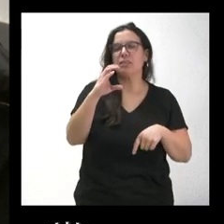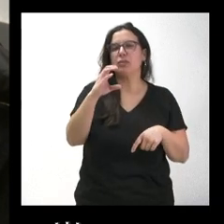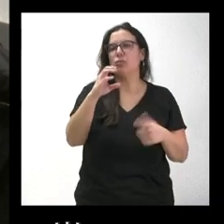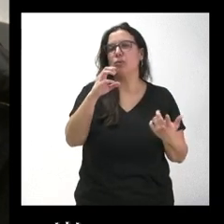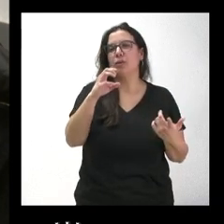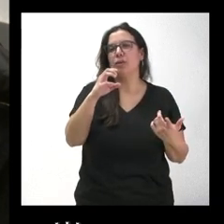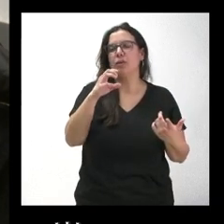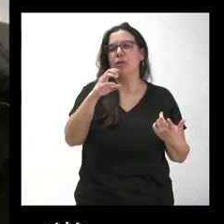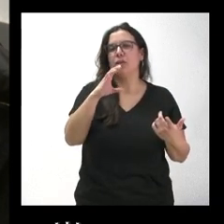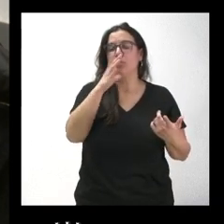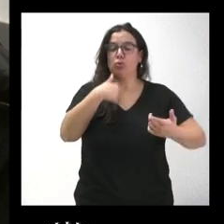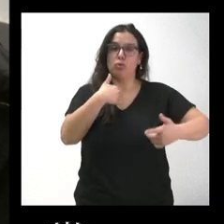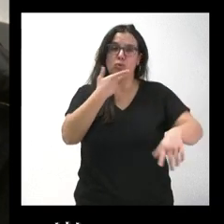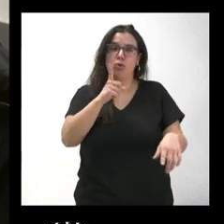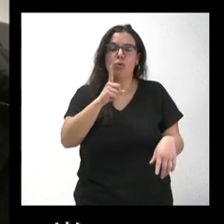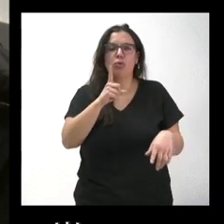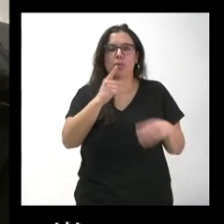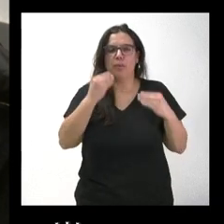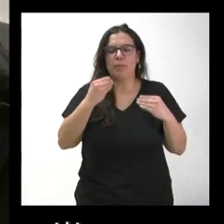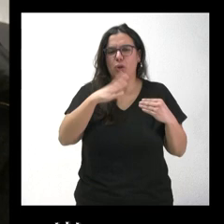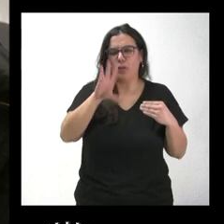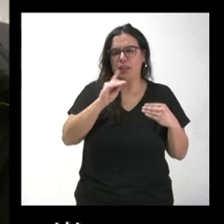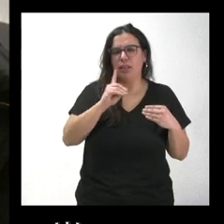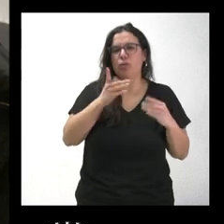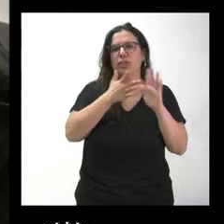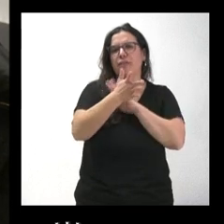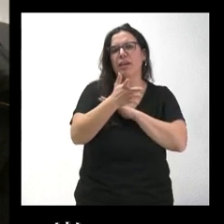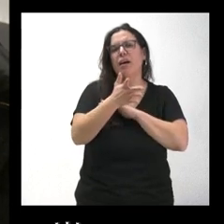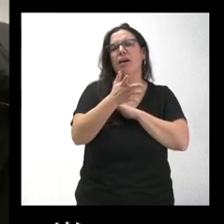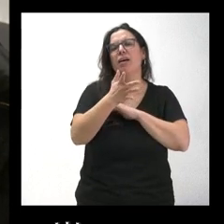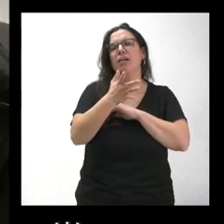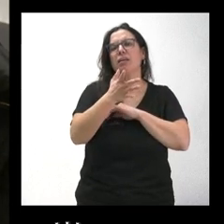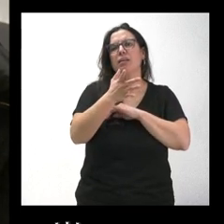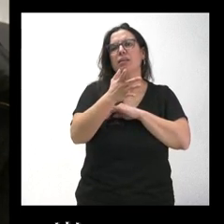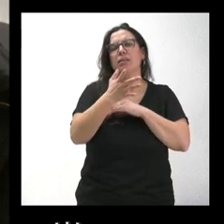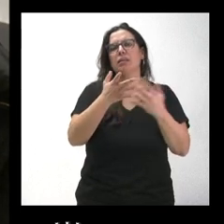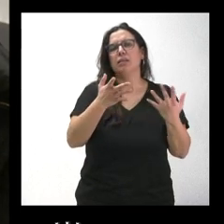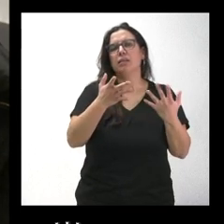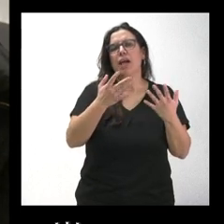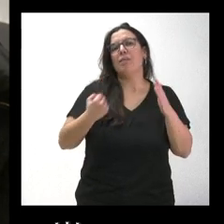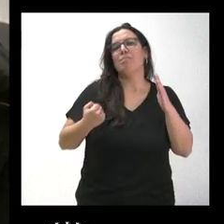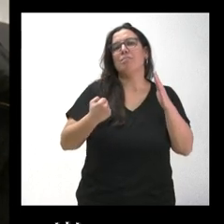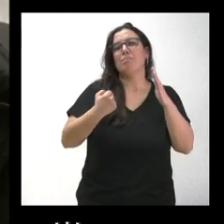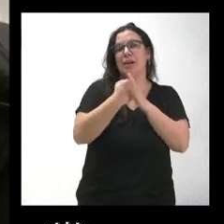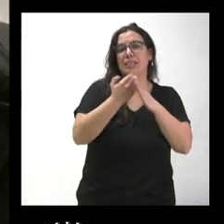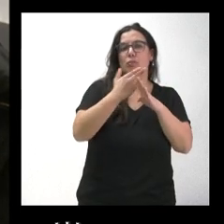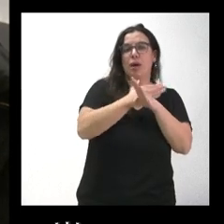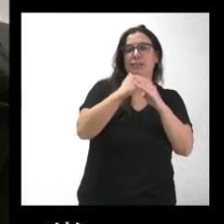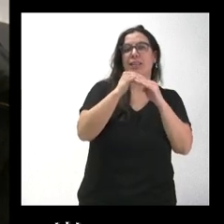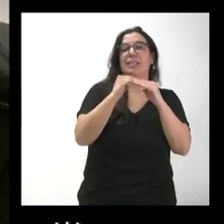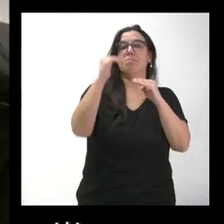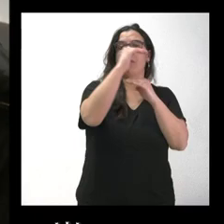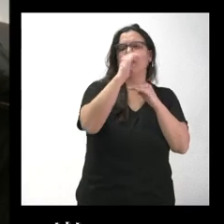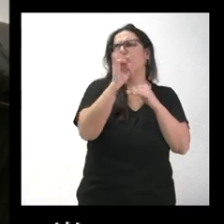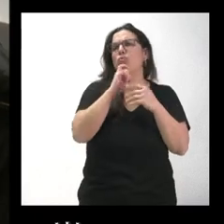Por mi desconocimiento no entiendo muy bien si se refiere al incremento de un máximo que había previo. Si me puede